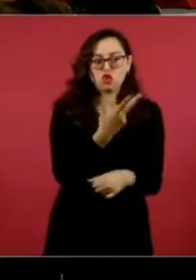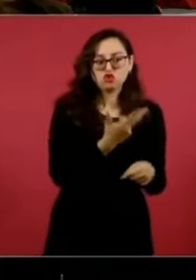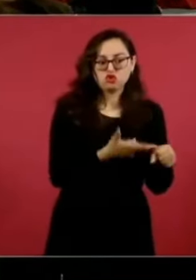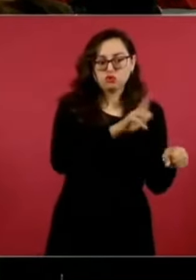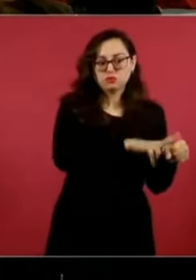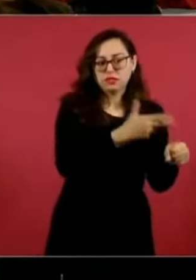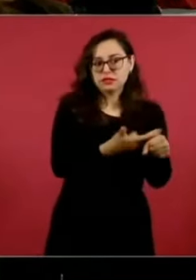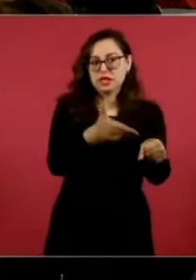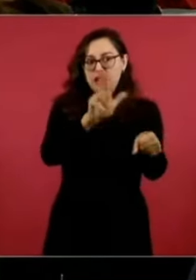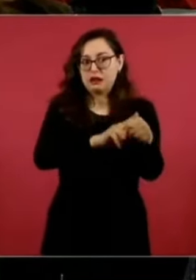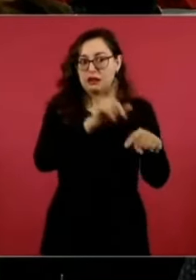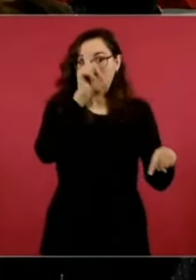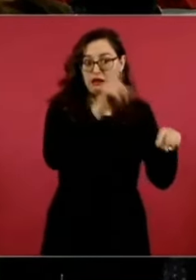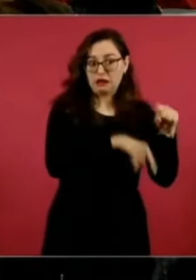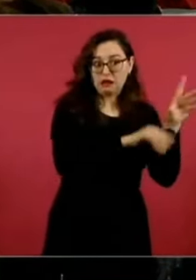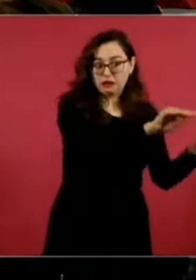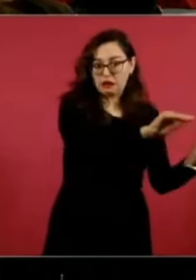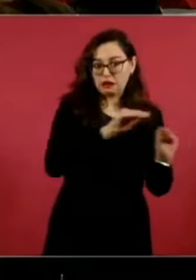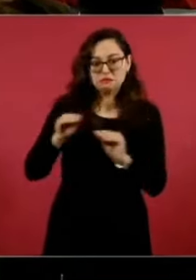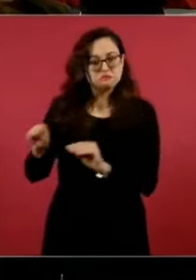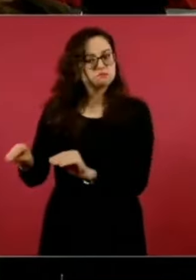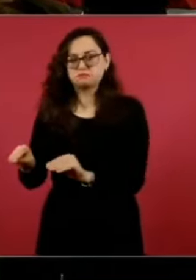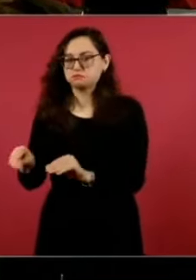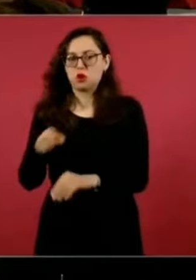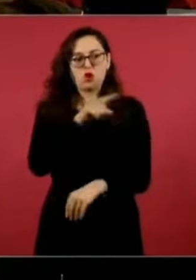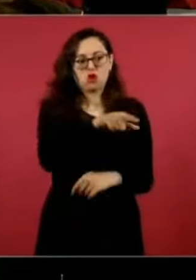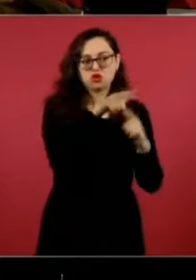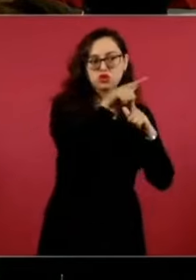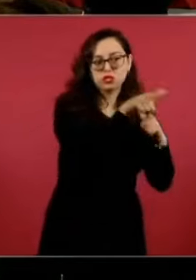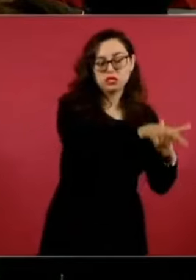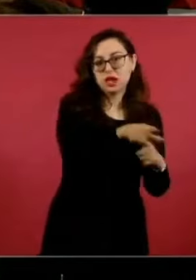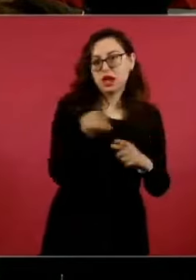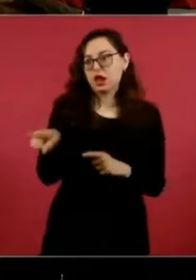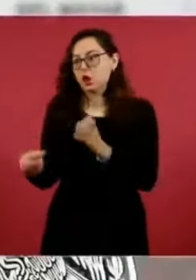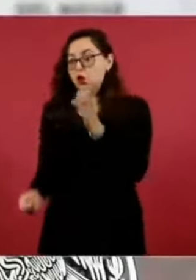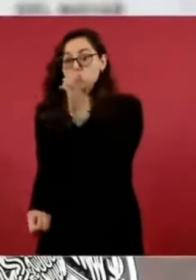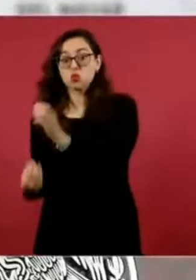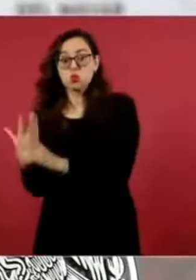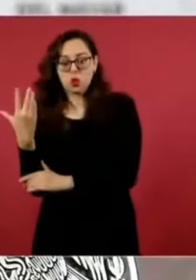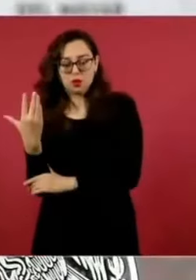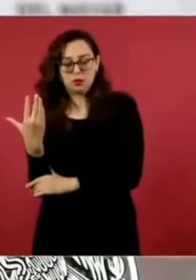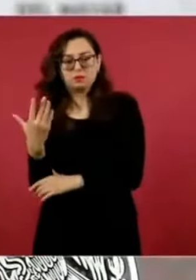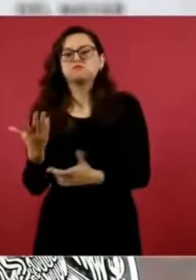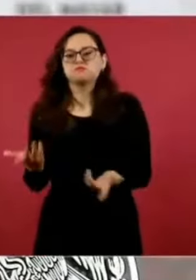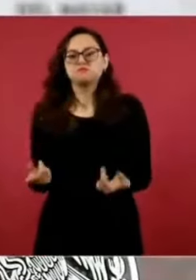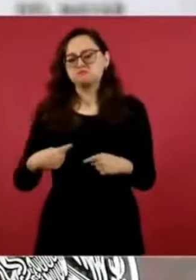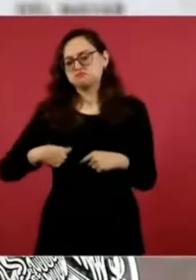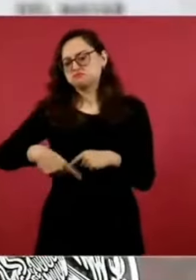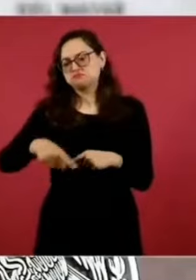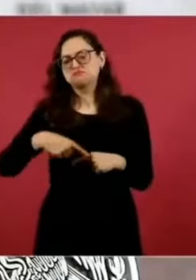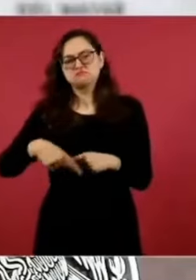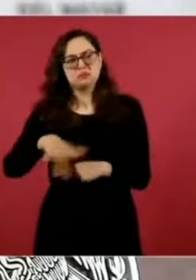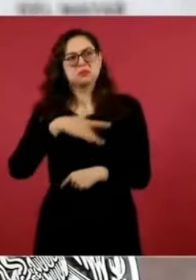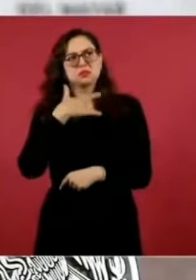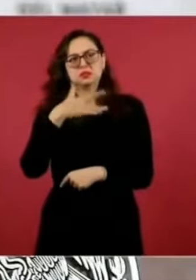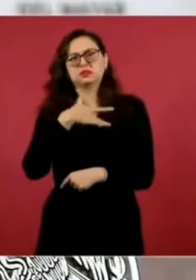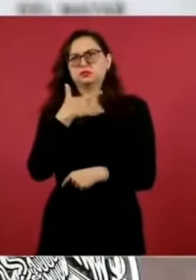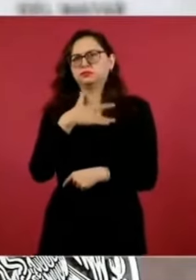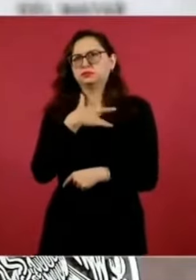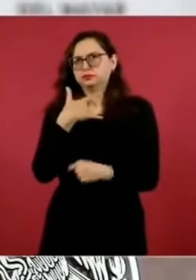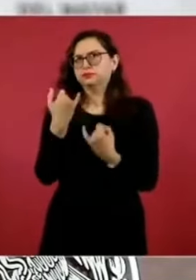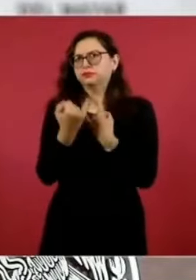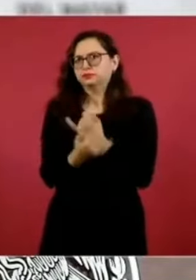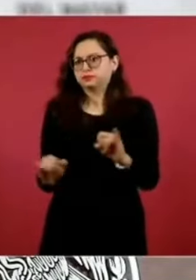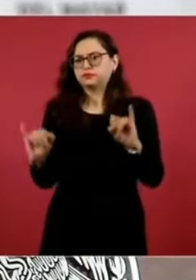Juárez, el A16 sobre todo, que es un hospital grande. Entonces, sí está en tiempo, el contrato es justo para